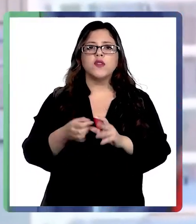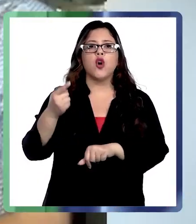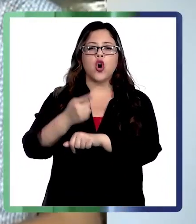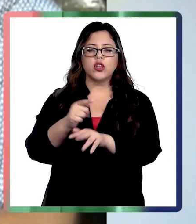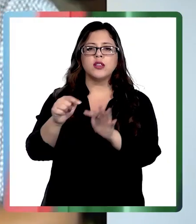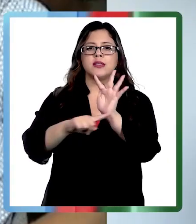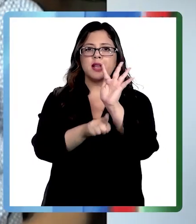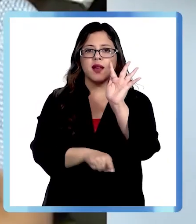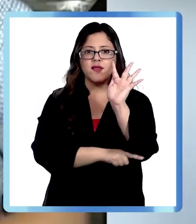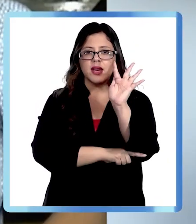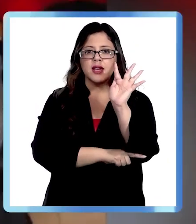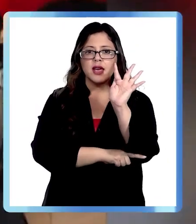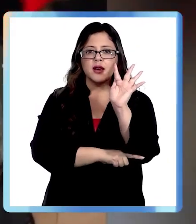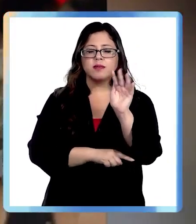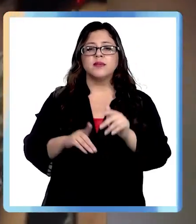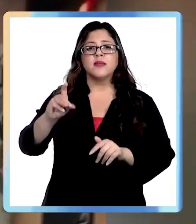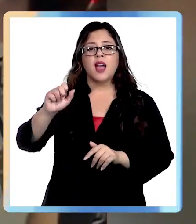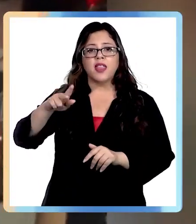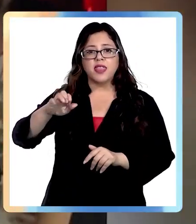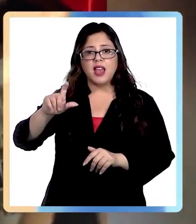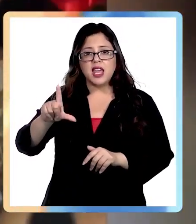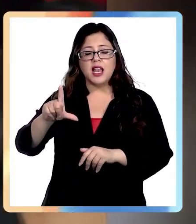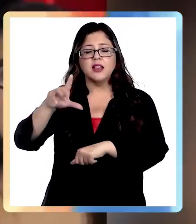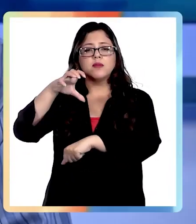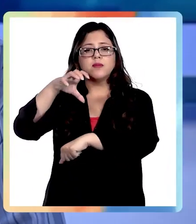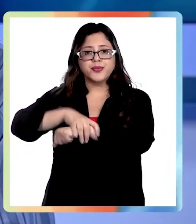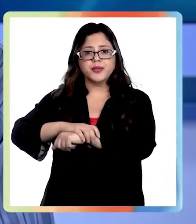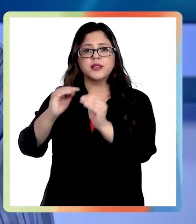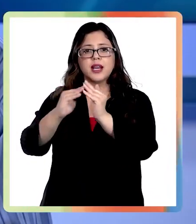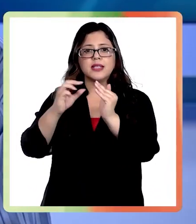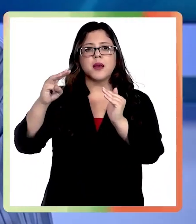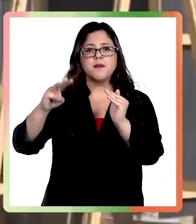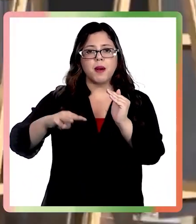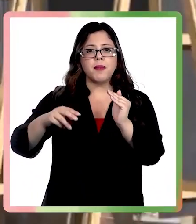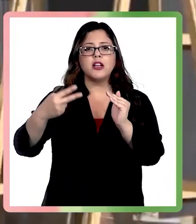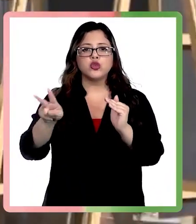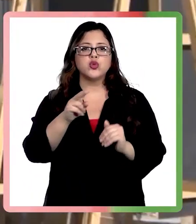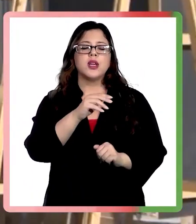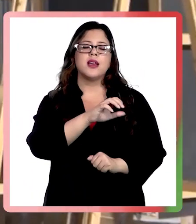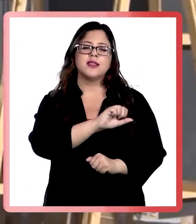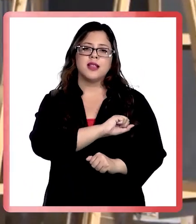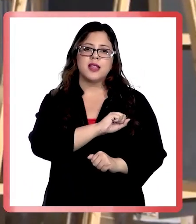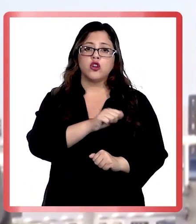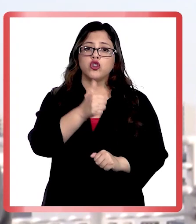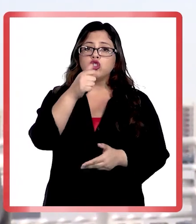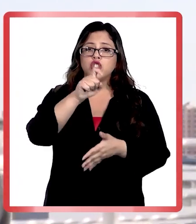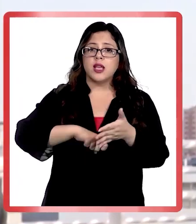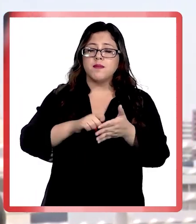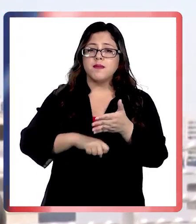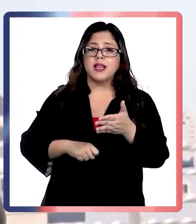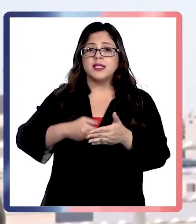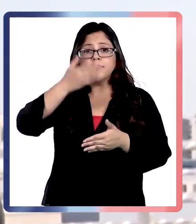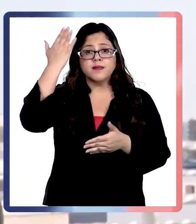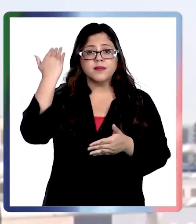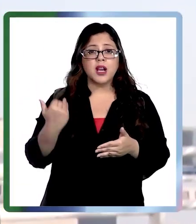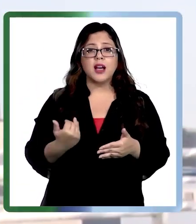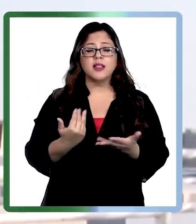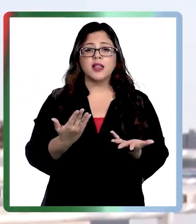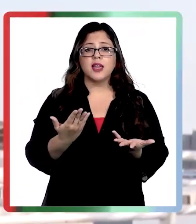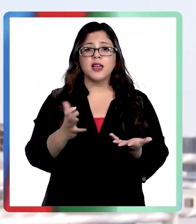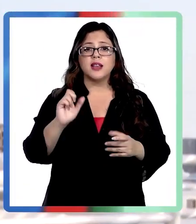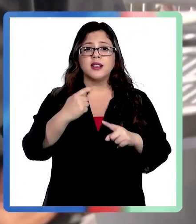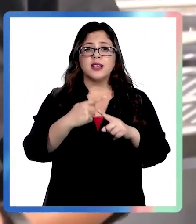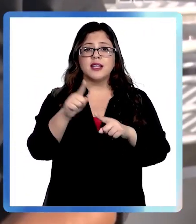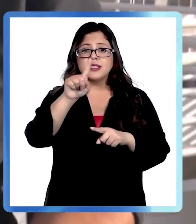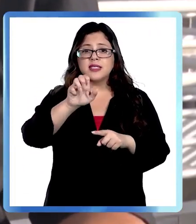Fiscalía. Daniel Andrade fue detenido en la casa de su madre en la capital. Hace casi seis meses, el entonces Seremi de Vivienda de